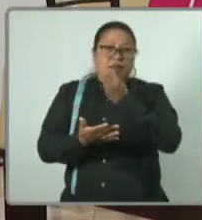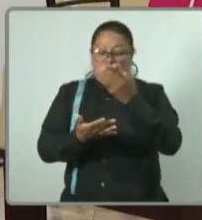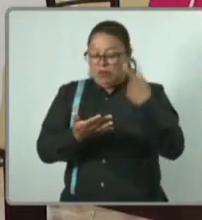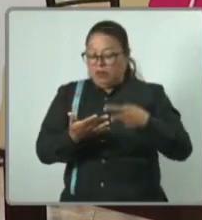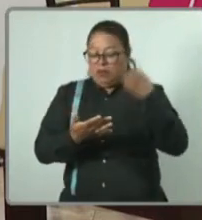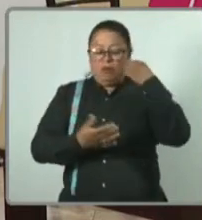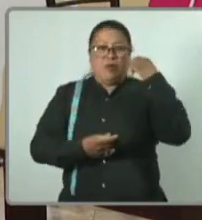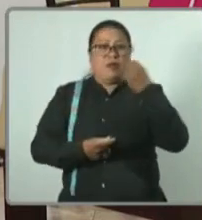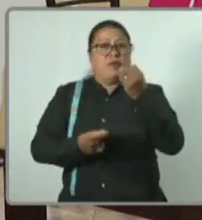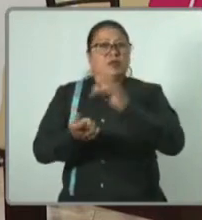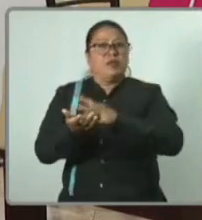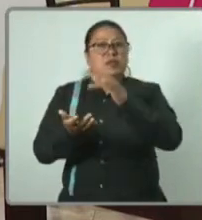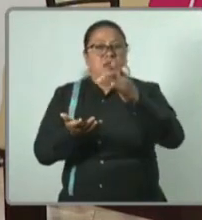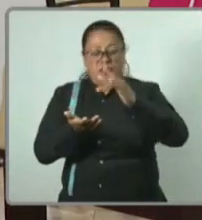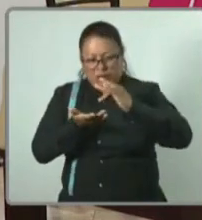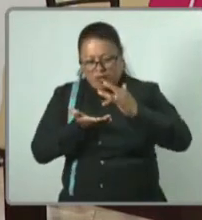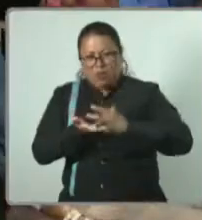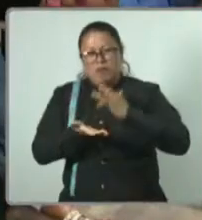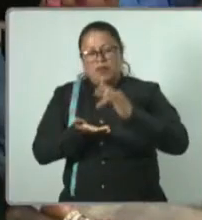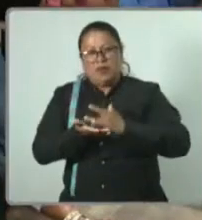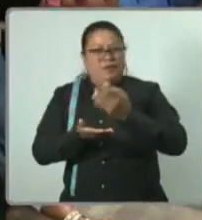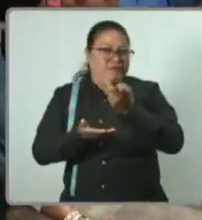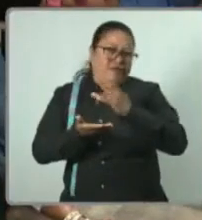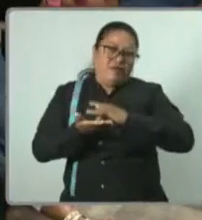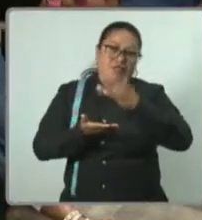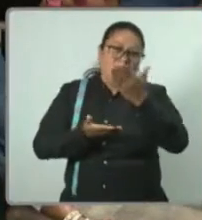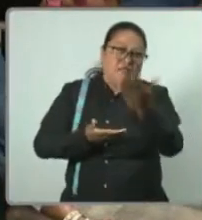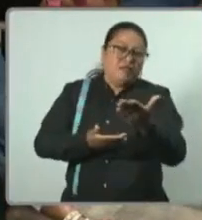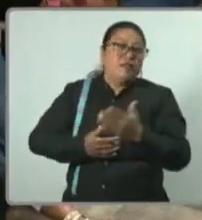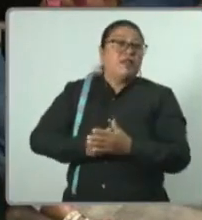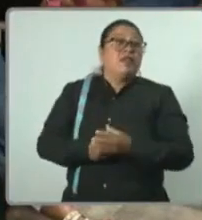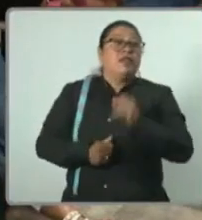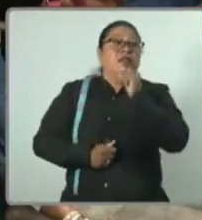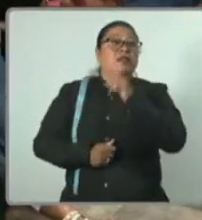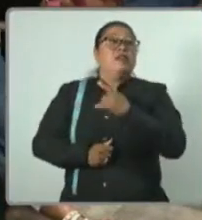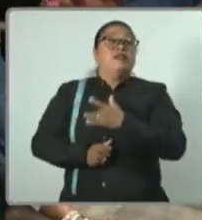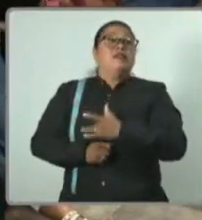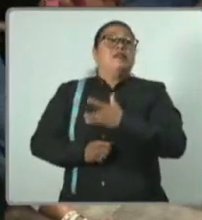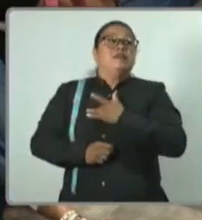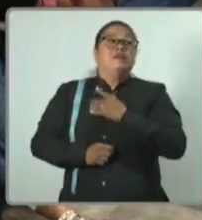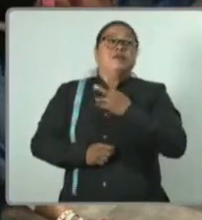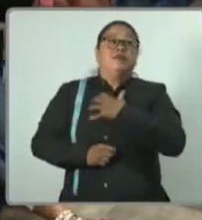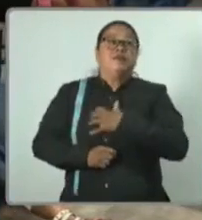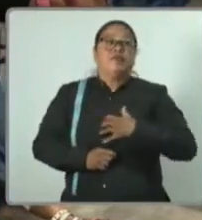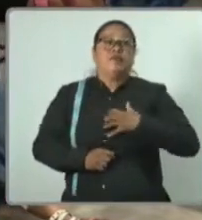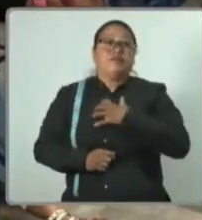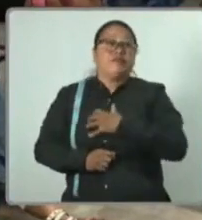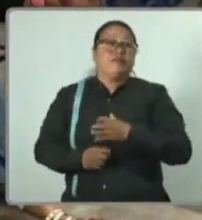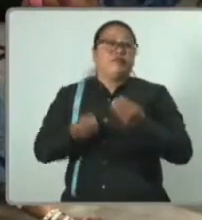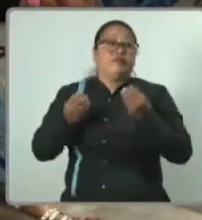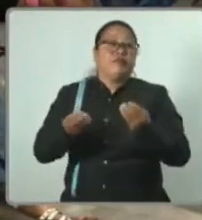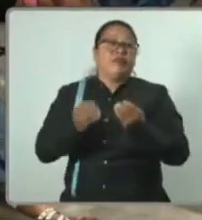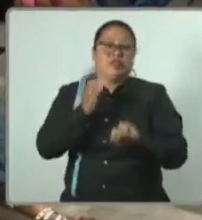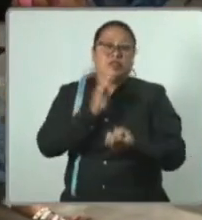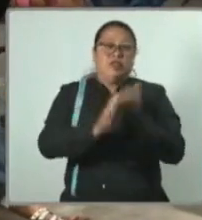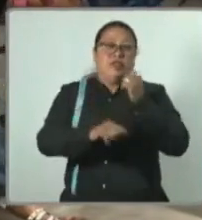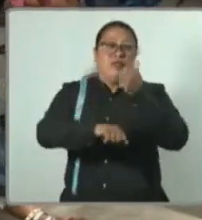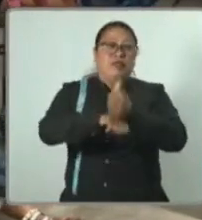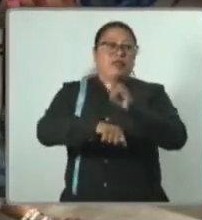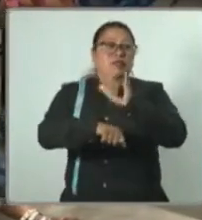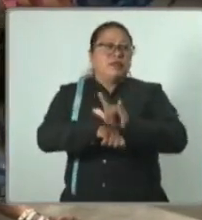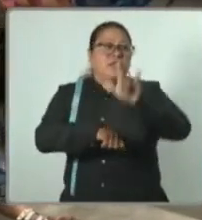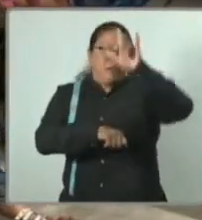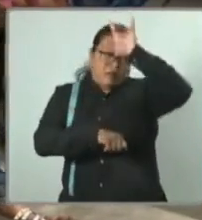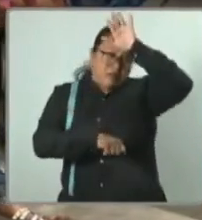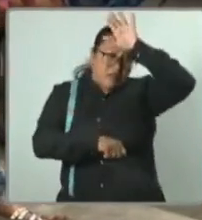Muchísimas gracias por ese apoyo y estamos muy contentos de esta nueva ruta que vamos a hacer a